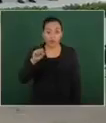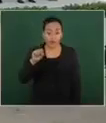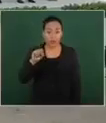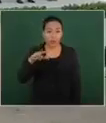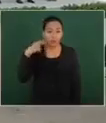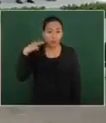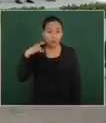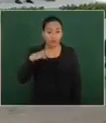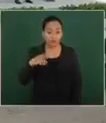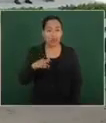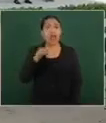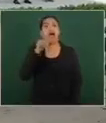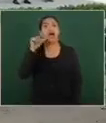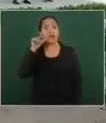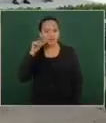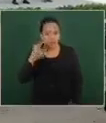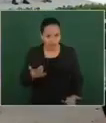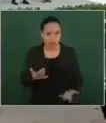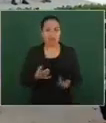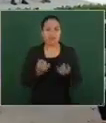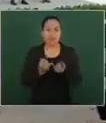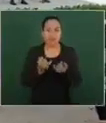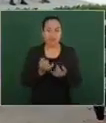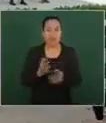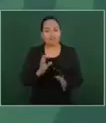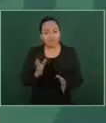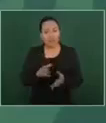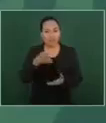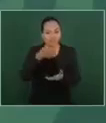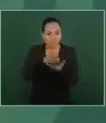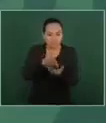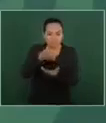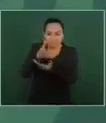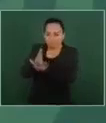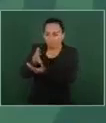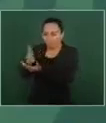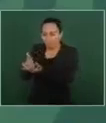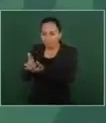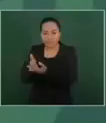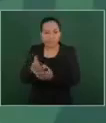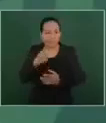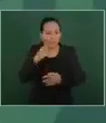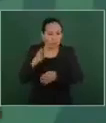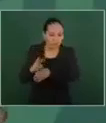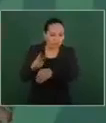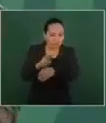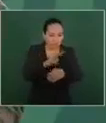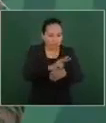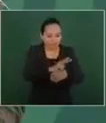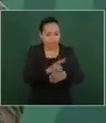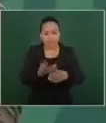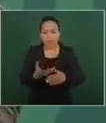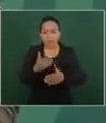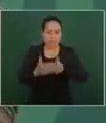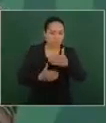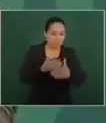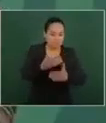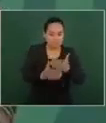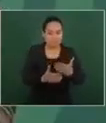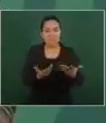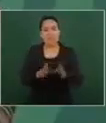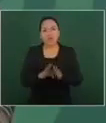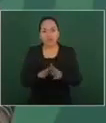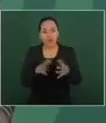ayer también supervisamos el avance en la rehabilitación de la